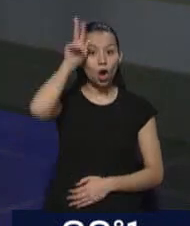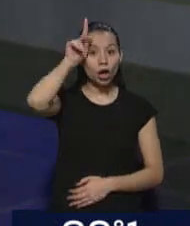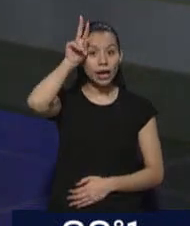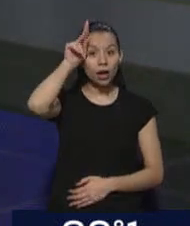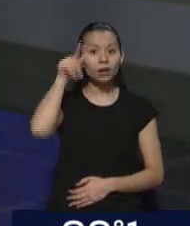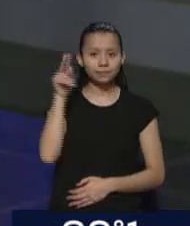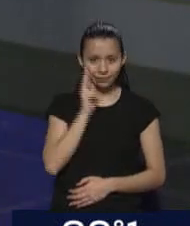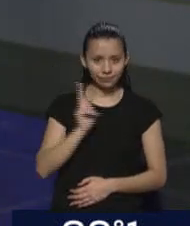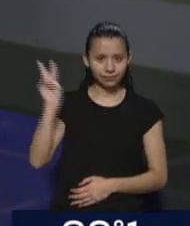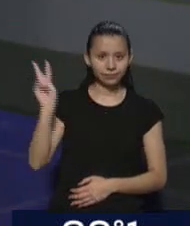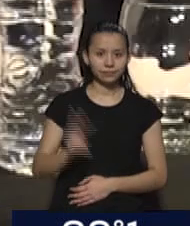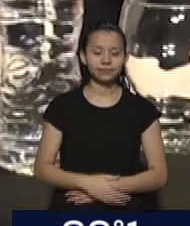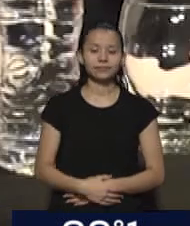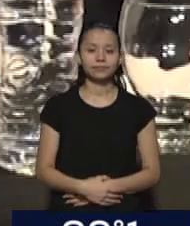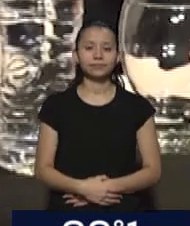educación rápidamente.